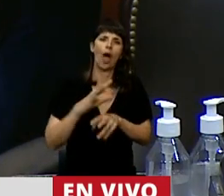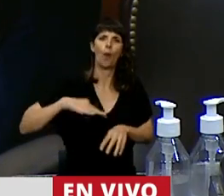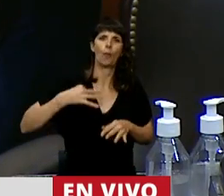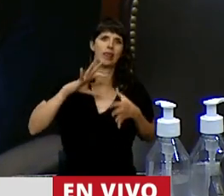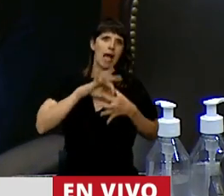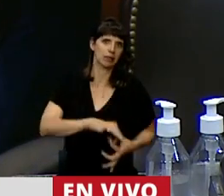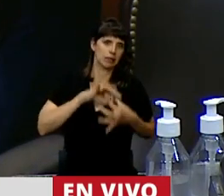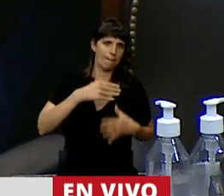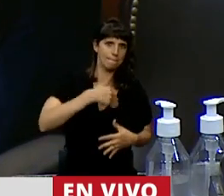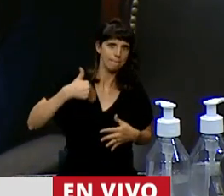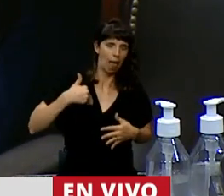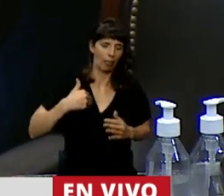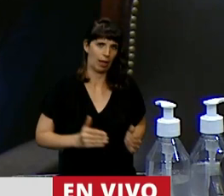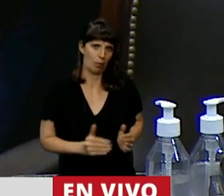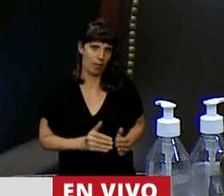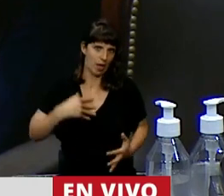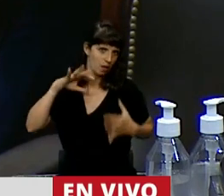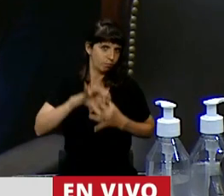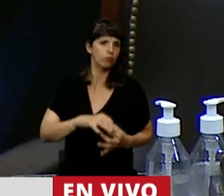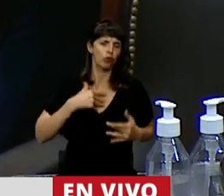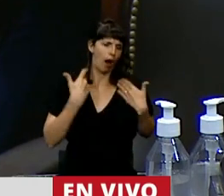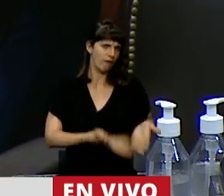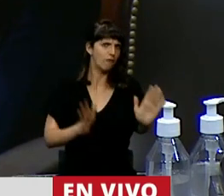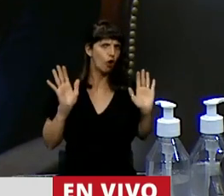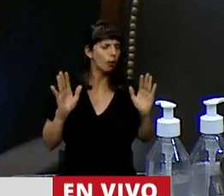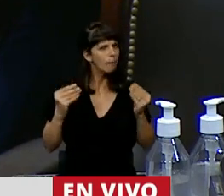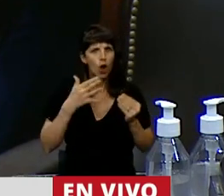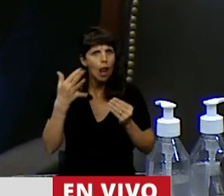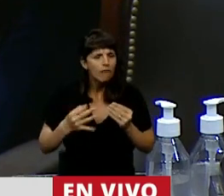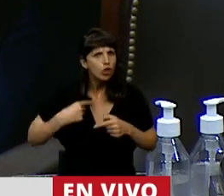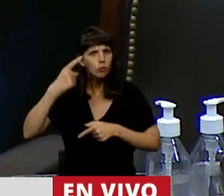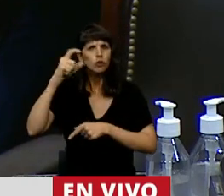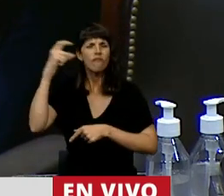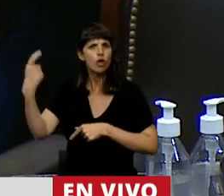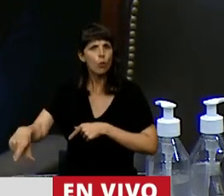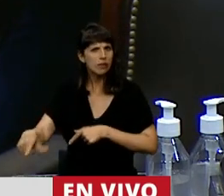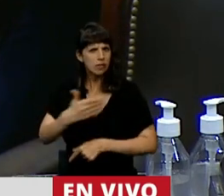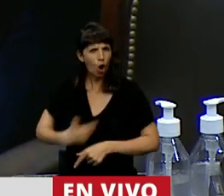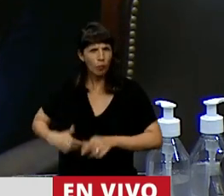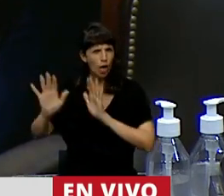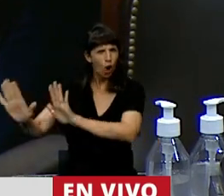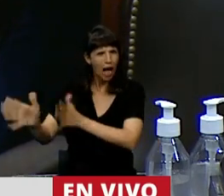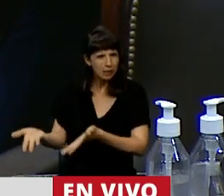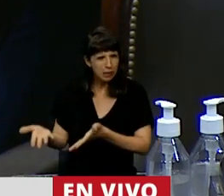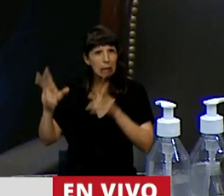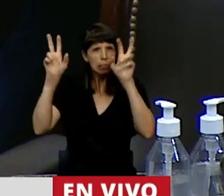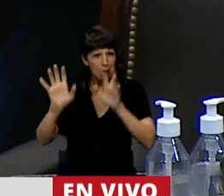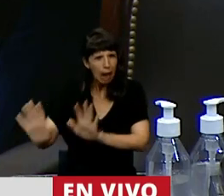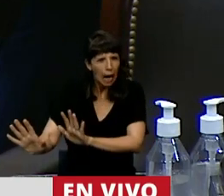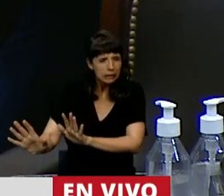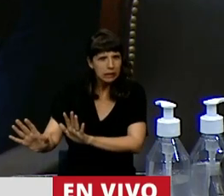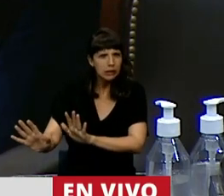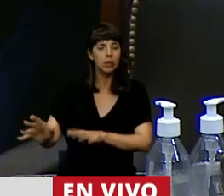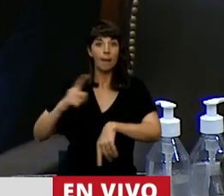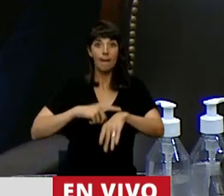postura, me parece una vergüenza cómo el gobierno tomó este tema tan a la ligera. El Presidente durante la cuarentena sostuvo